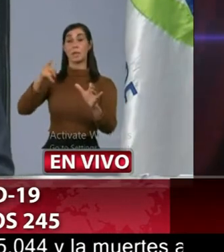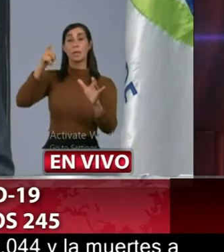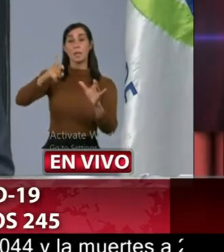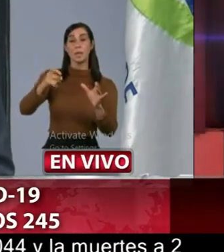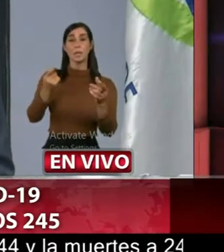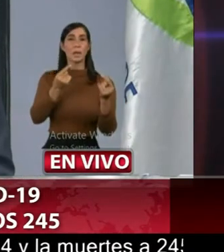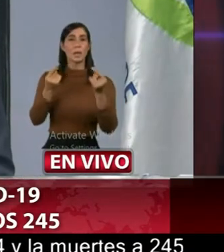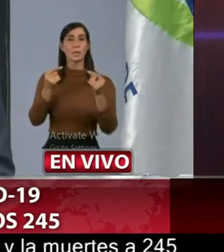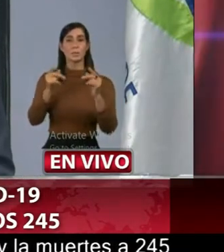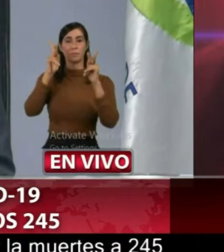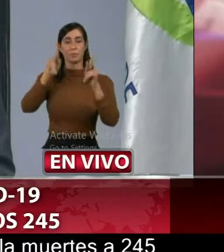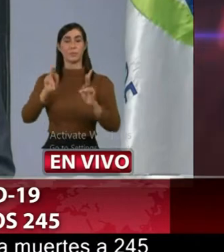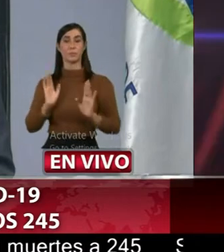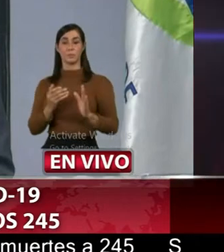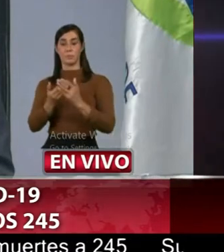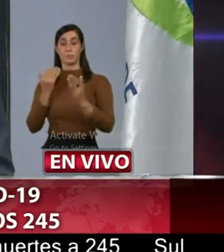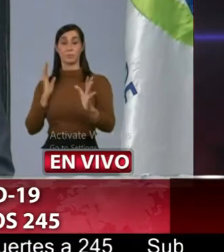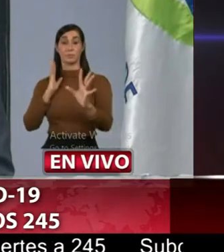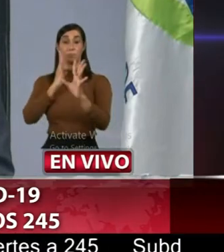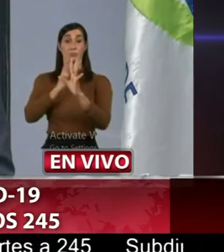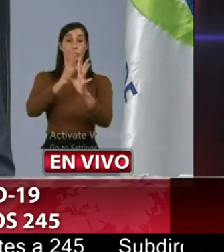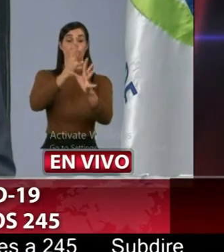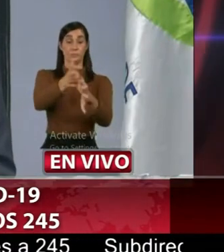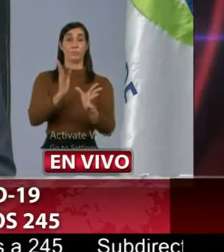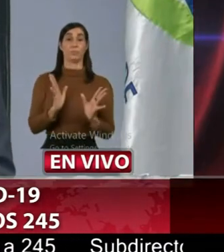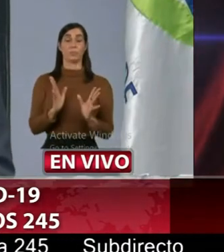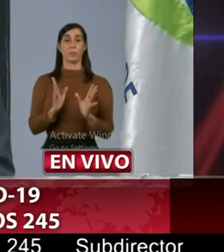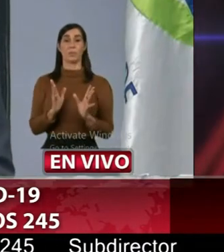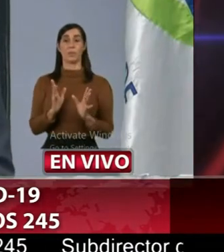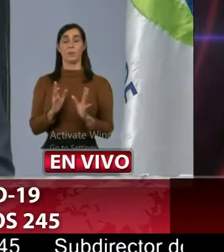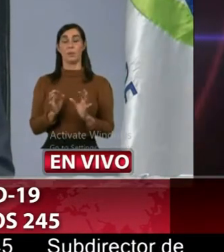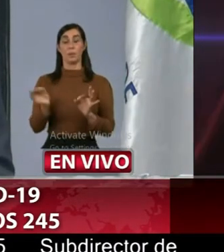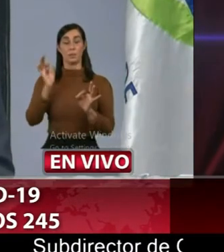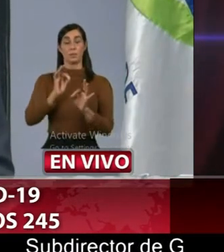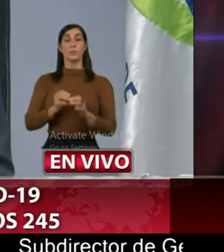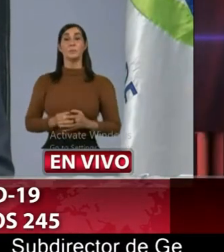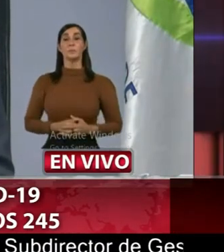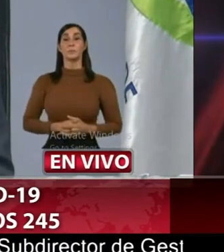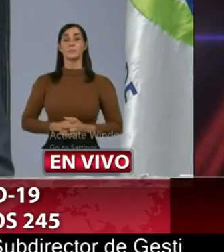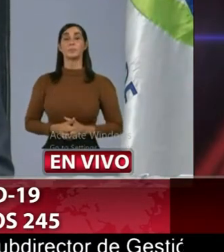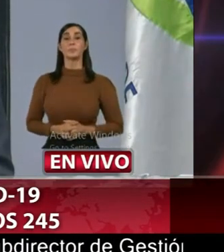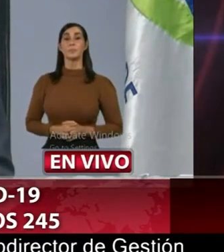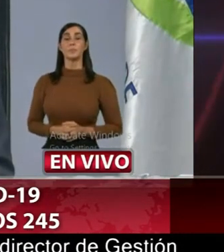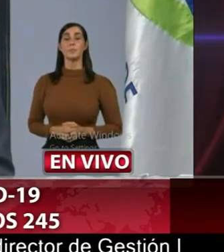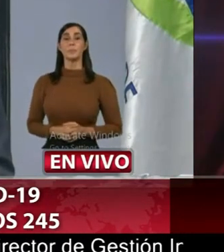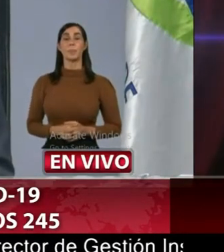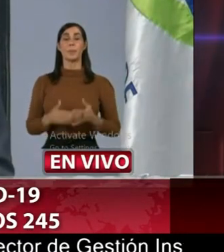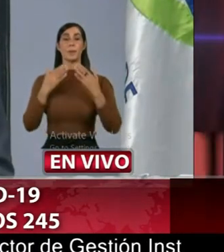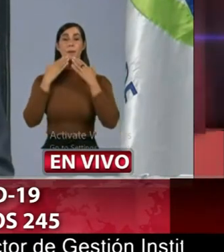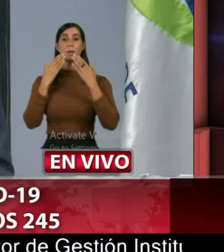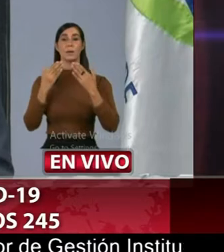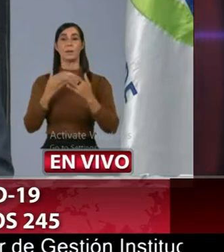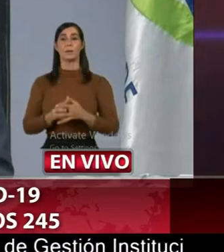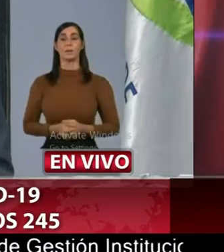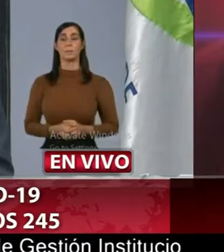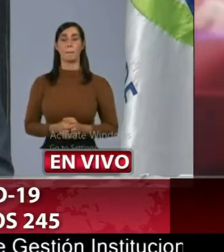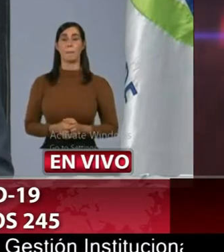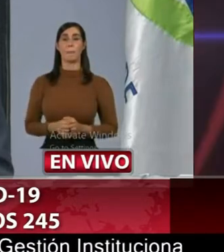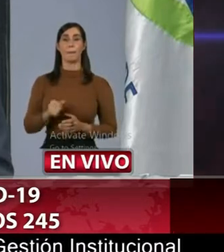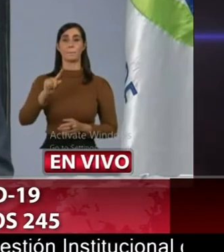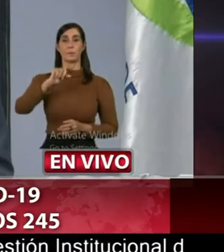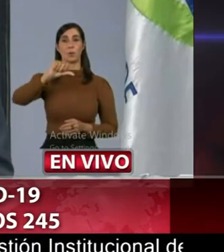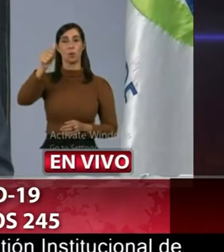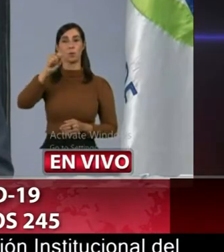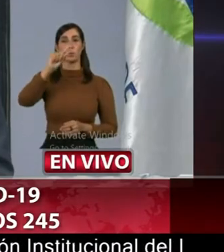ciudadanos en este proceso cívico nacional gracias pasamos a Martina